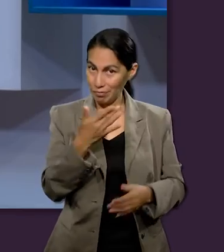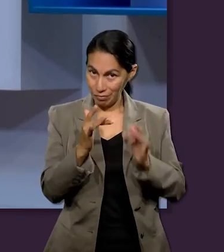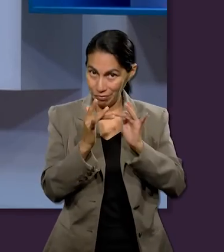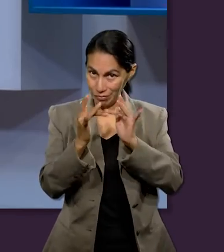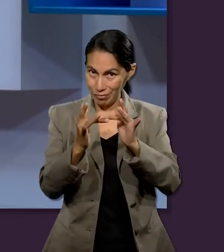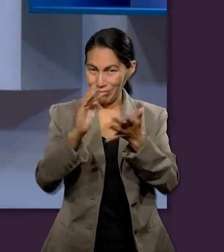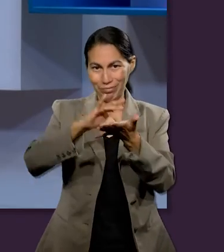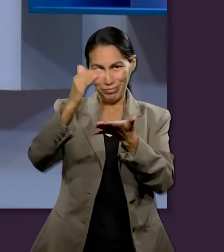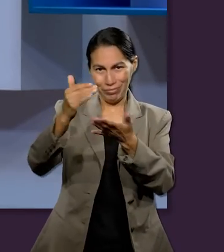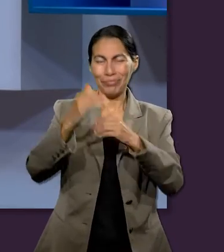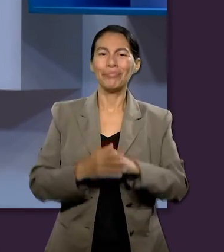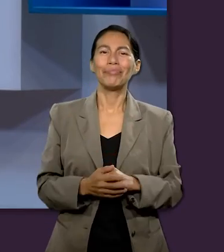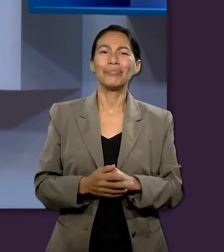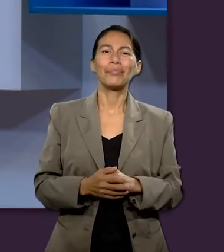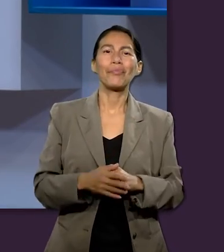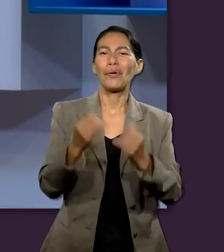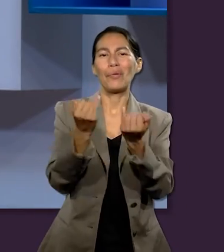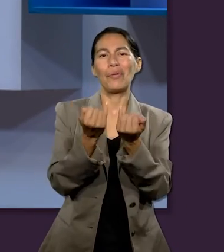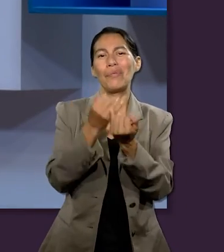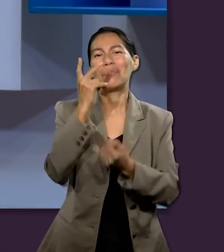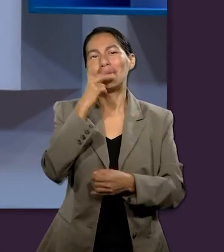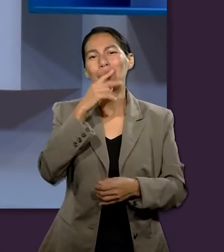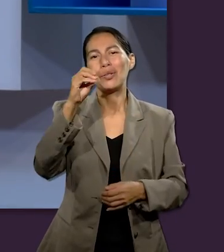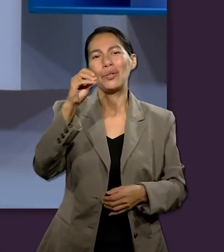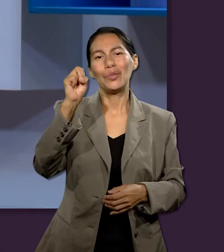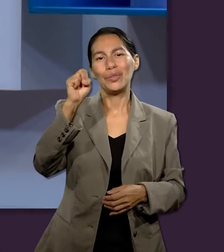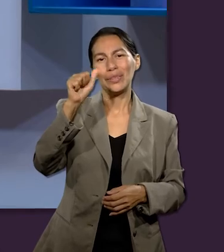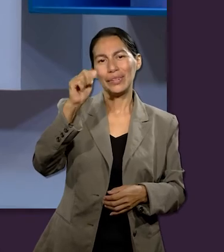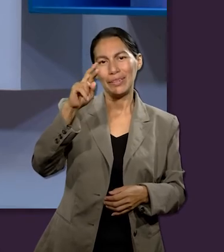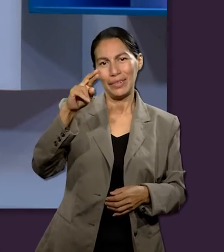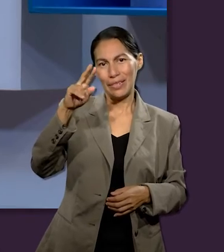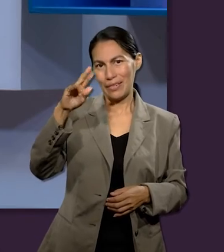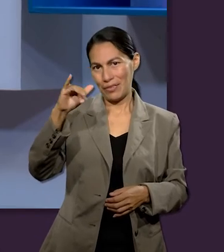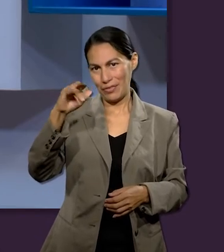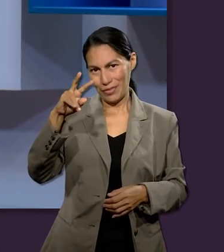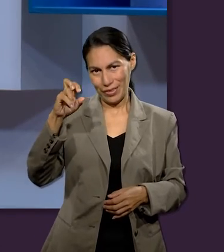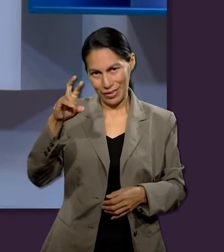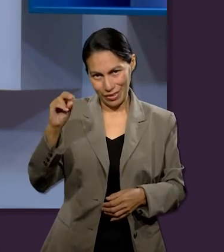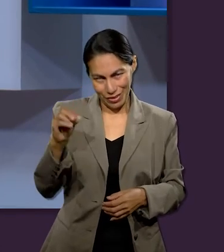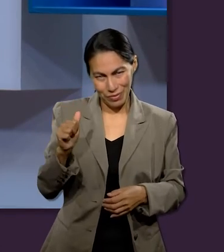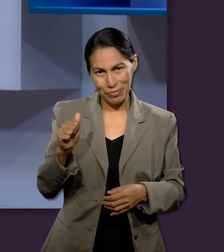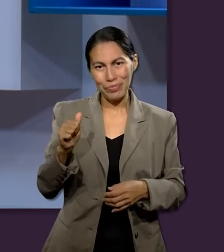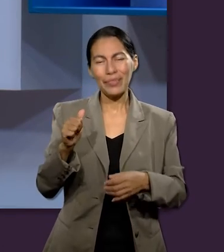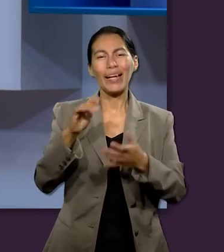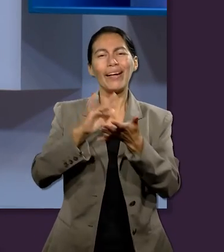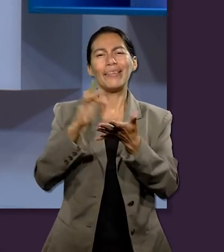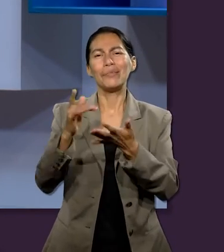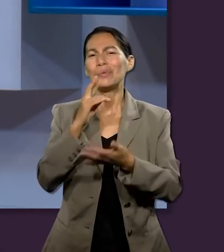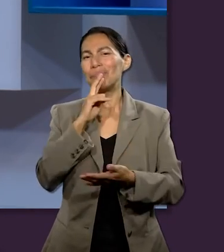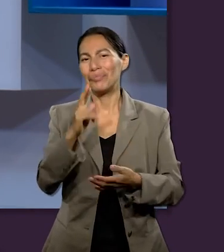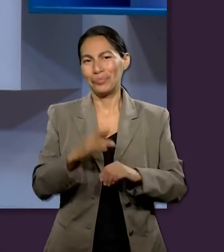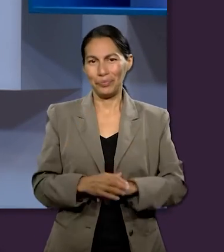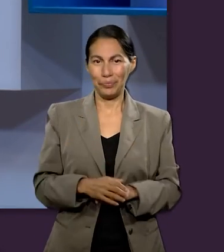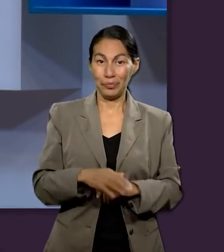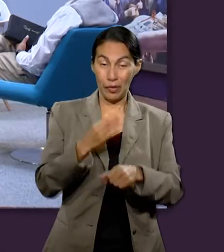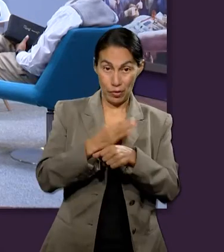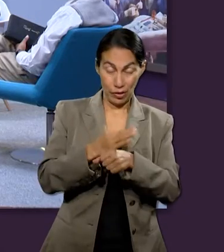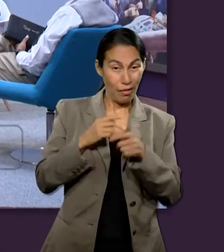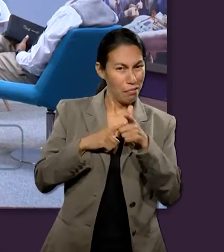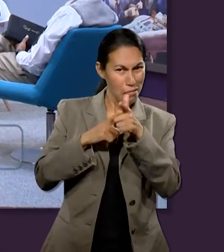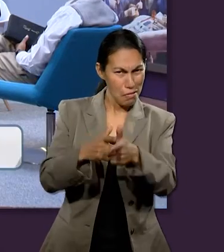te agradecemos por quedarte con nosotros y también le agradecemos a pastor Oscar Rivera por su respuesta